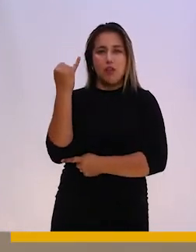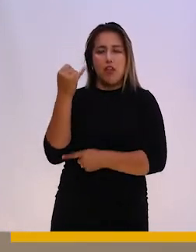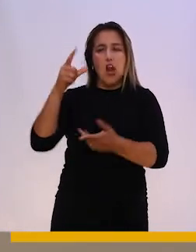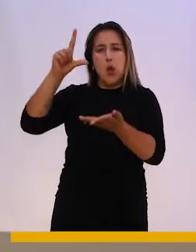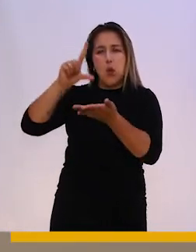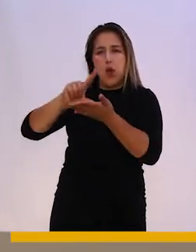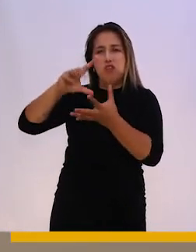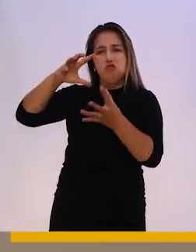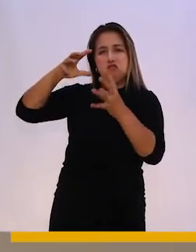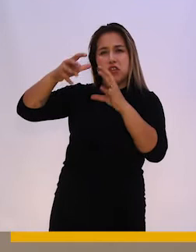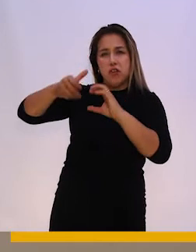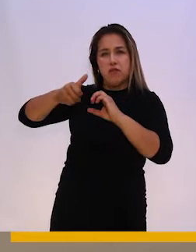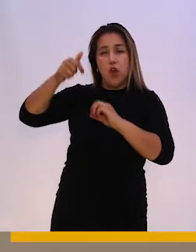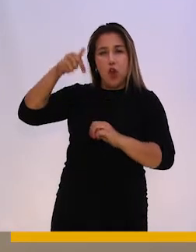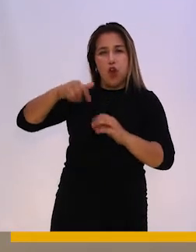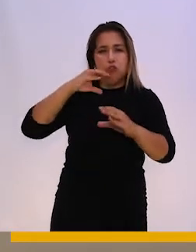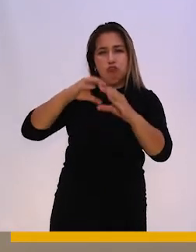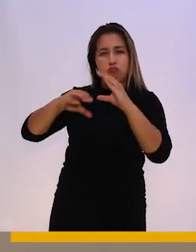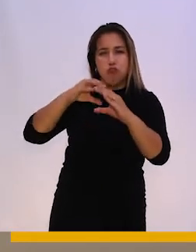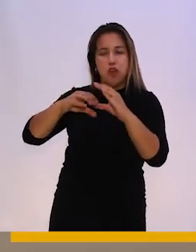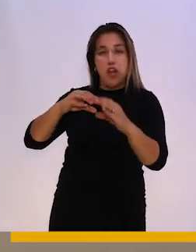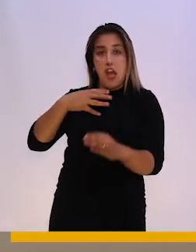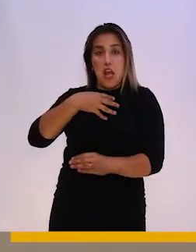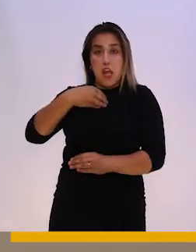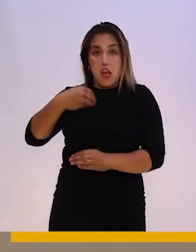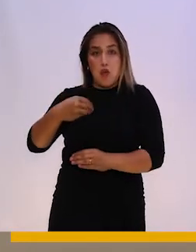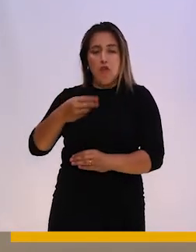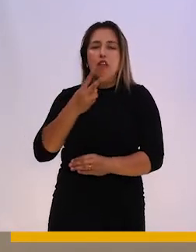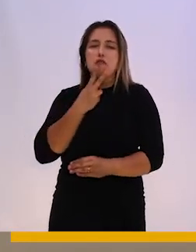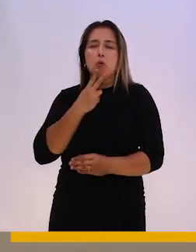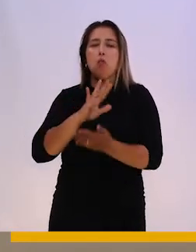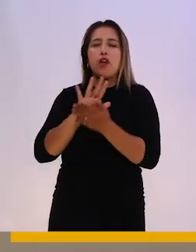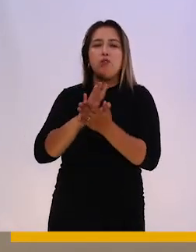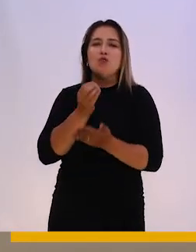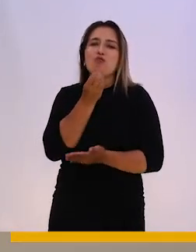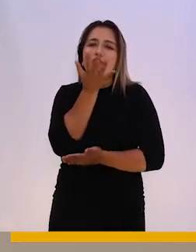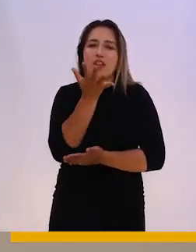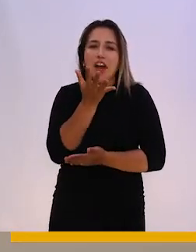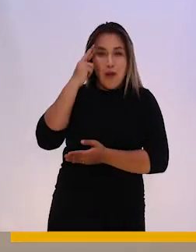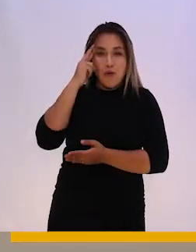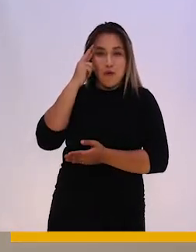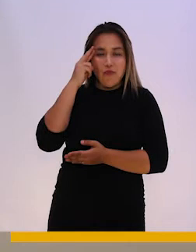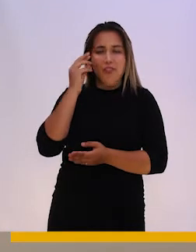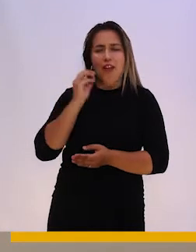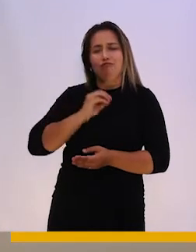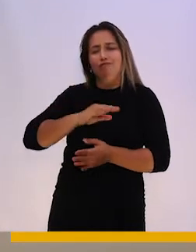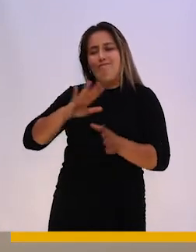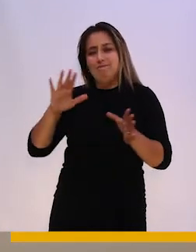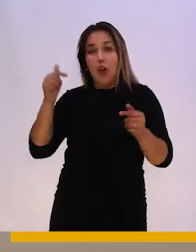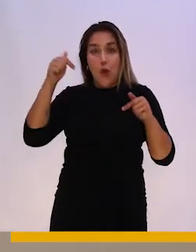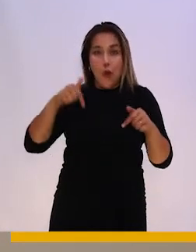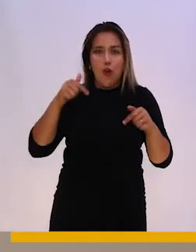Nos podemos comunicar con nuestro hijo que está en Punta Arena o nuestros nietos que están en Rancagua, etcétera. No debemos tener miedo a la